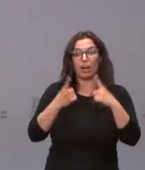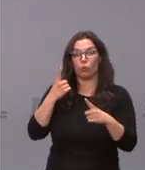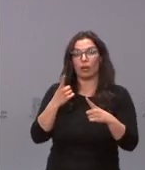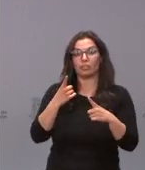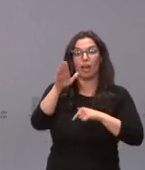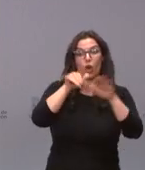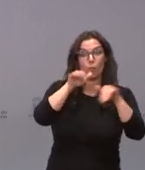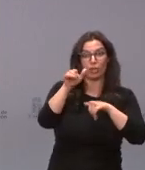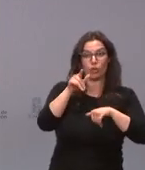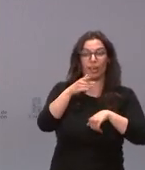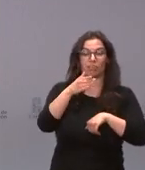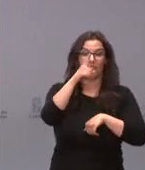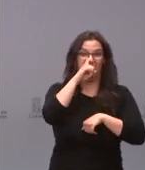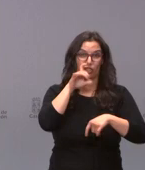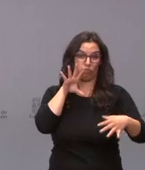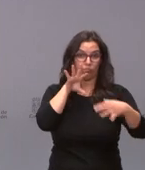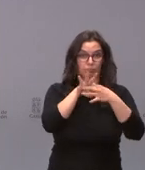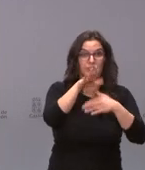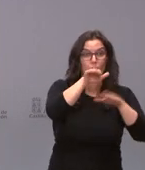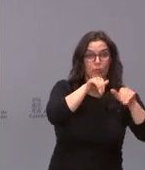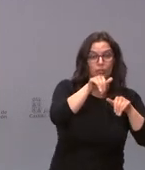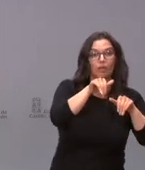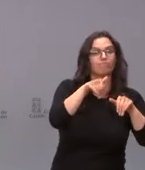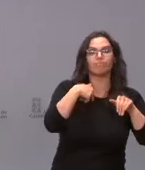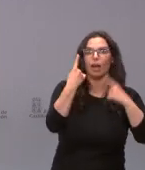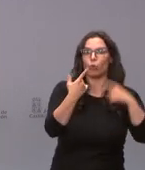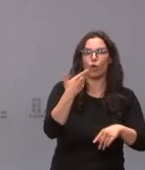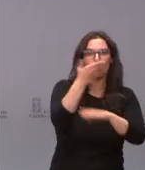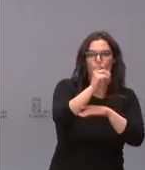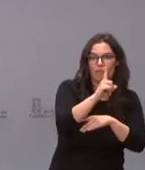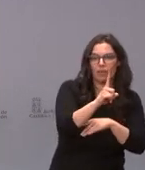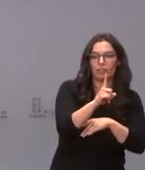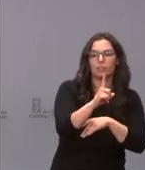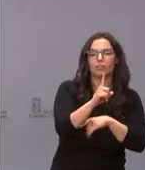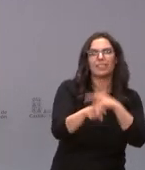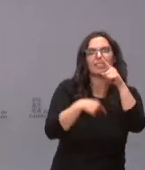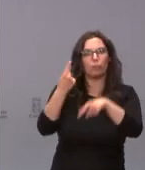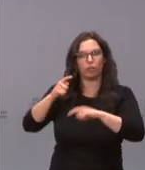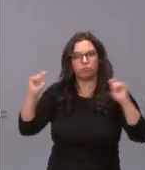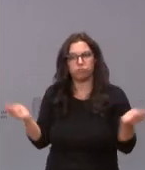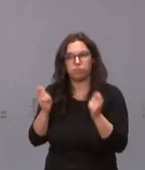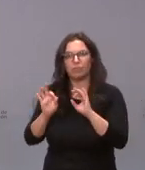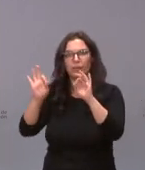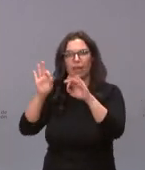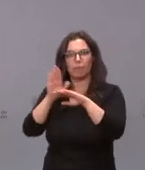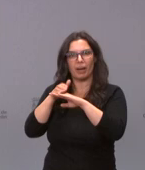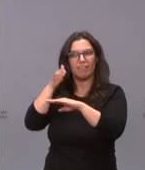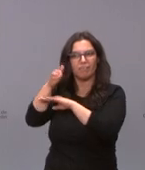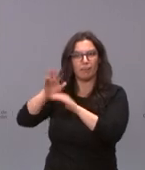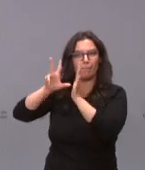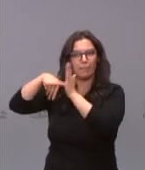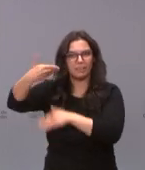si van a hacer algún tipo de campaña especial para que se vacunen y cómo se les vacunaría